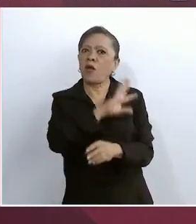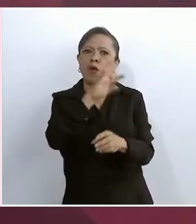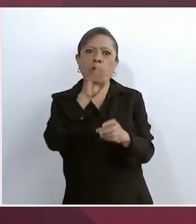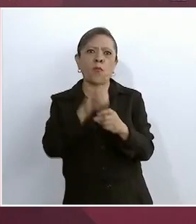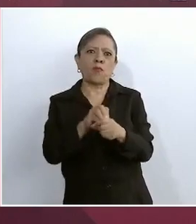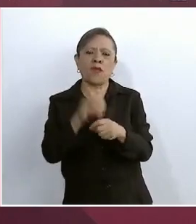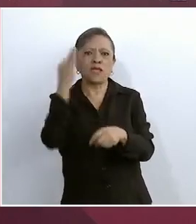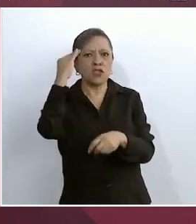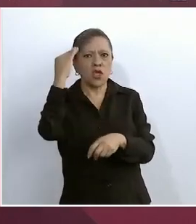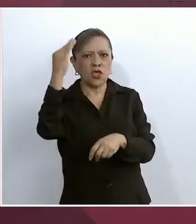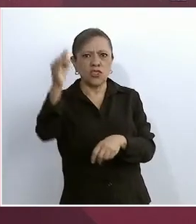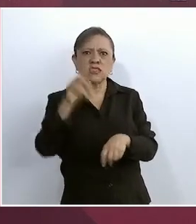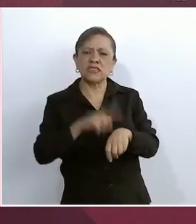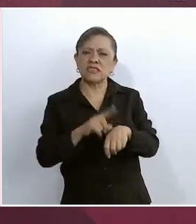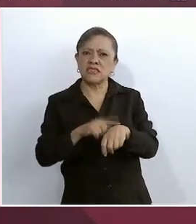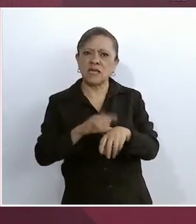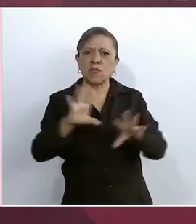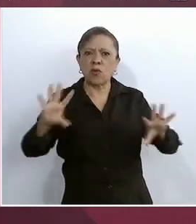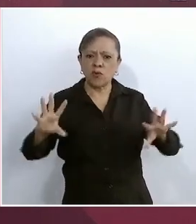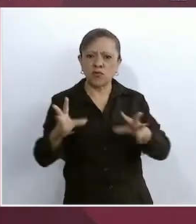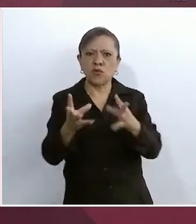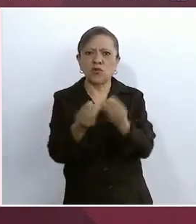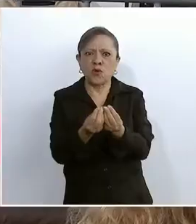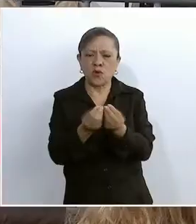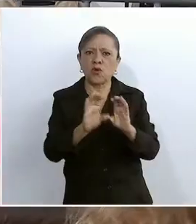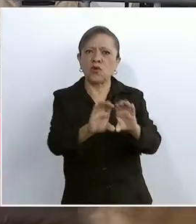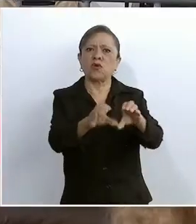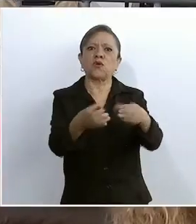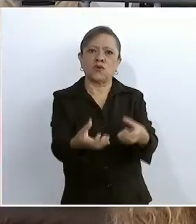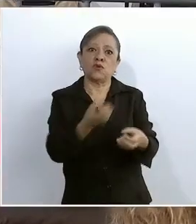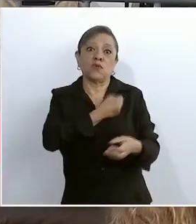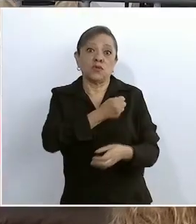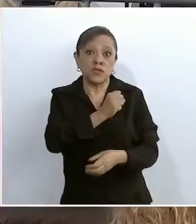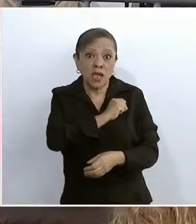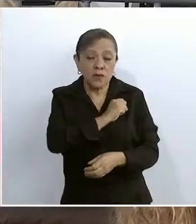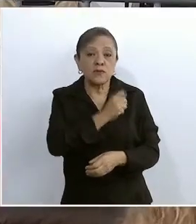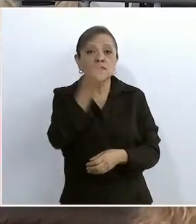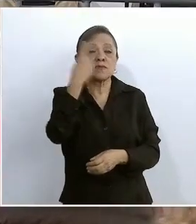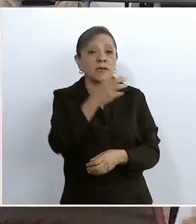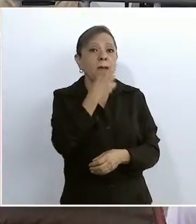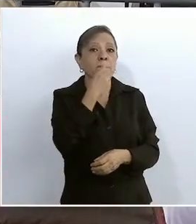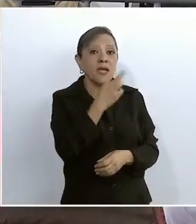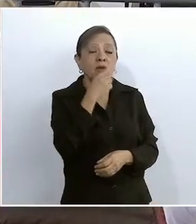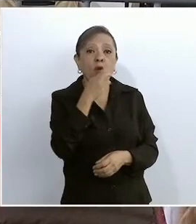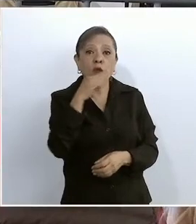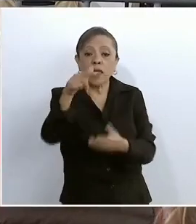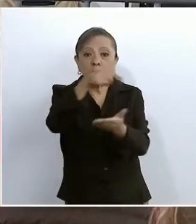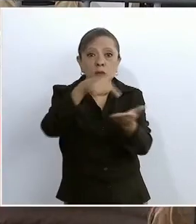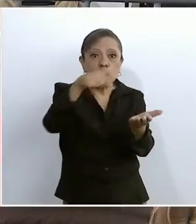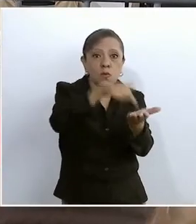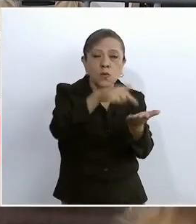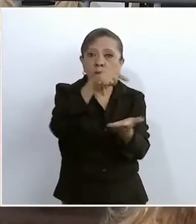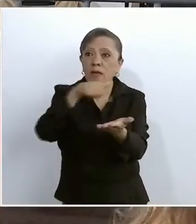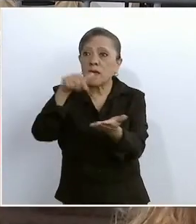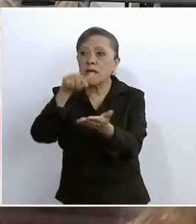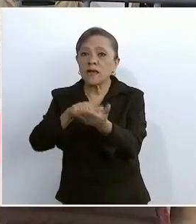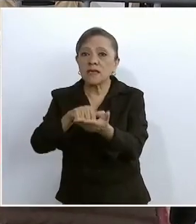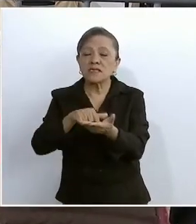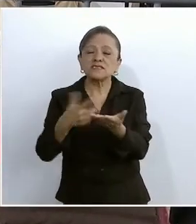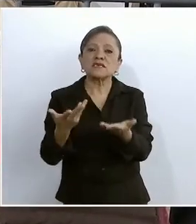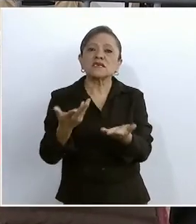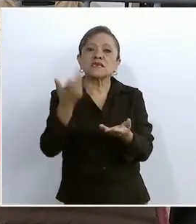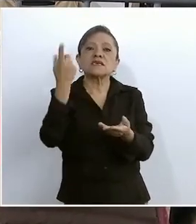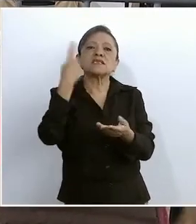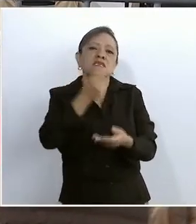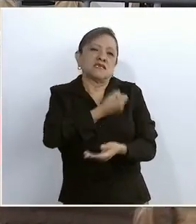el sector salud para mejorar las unidades médicas rurales, los